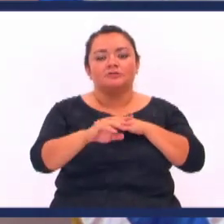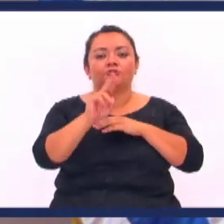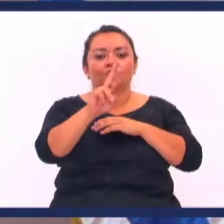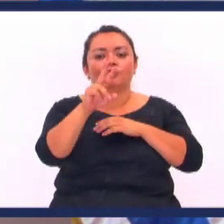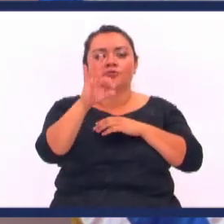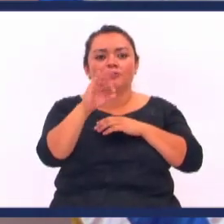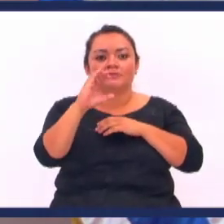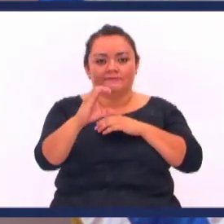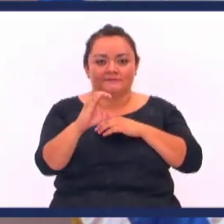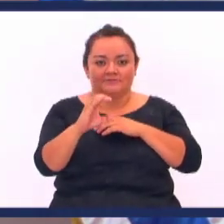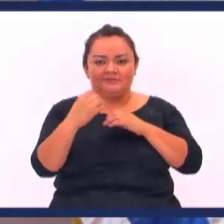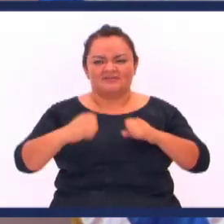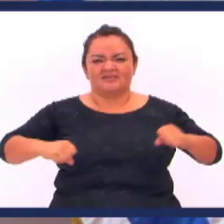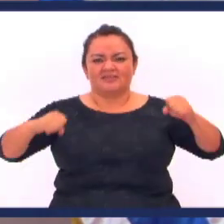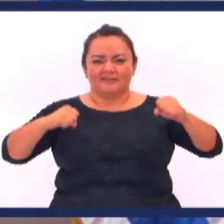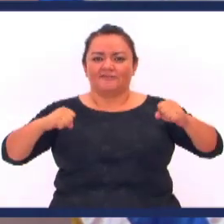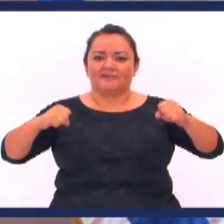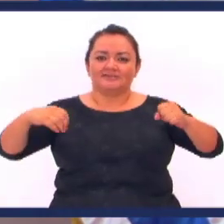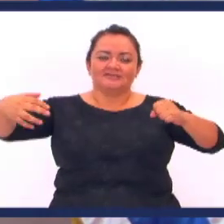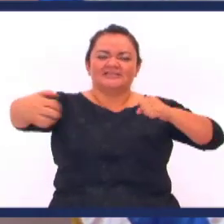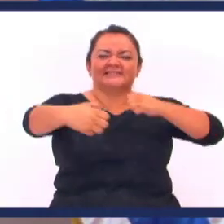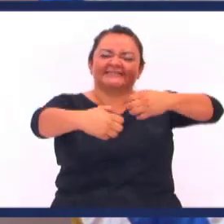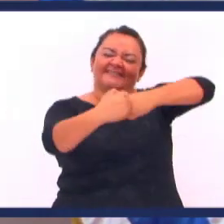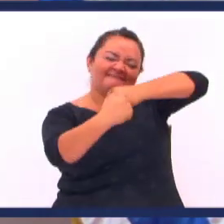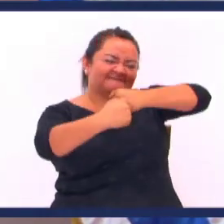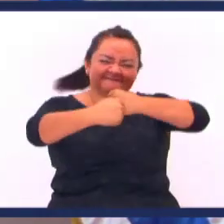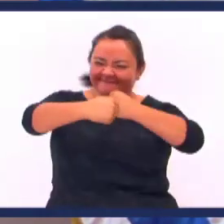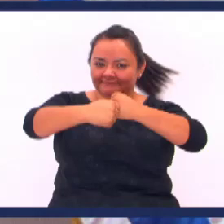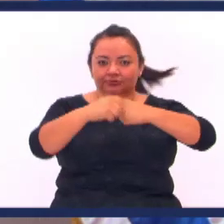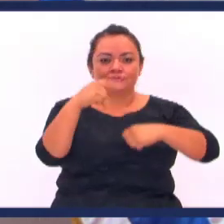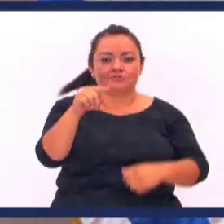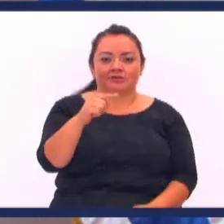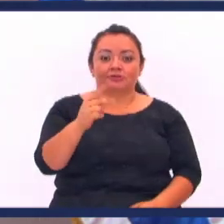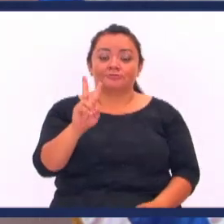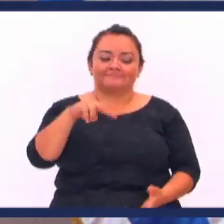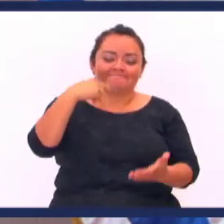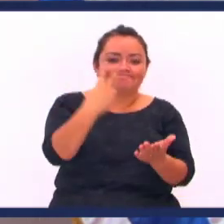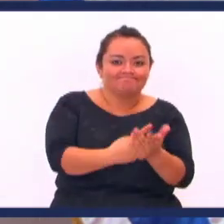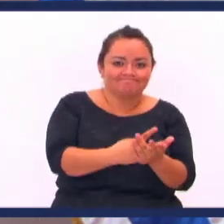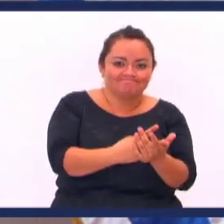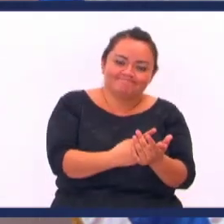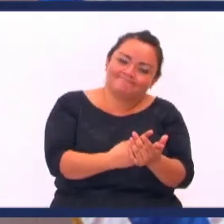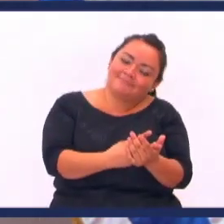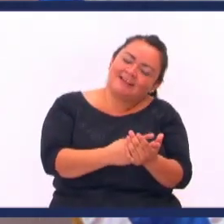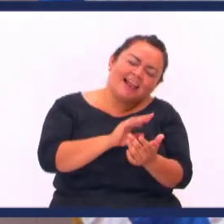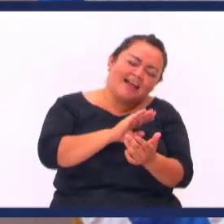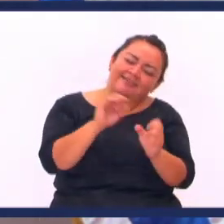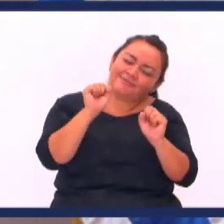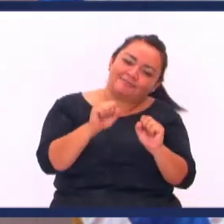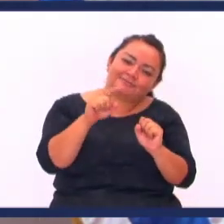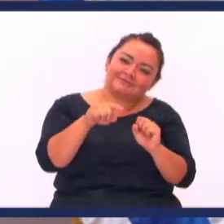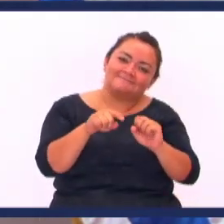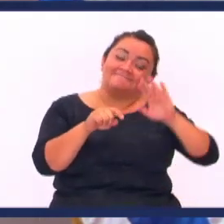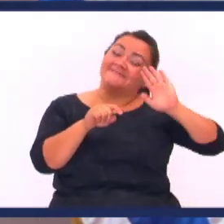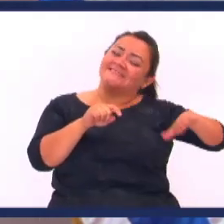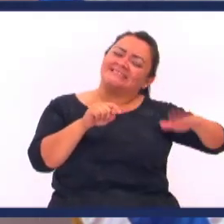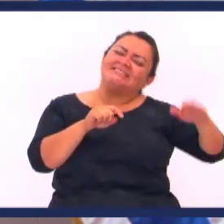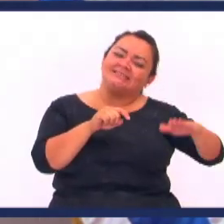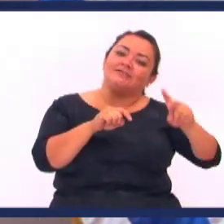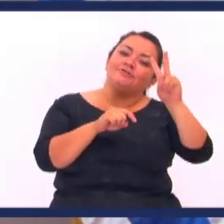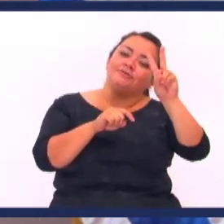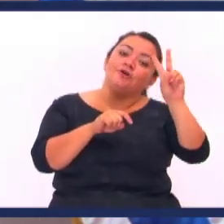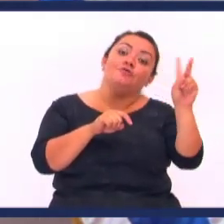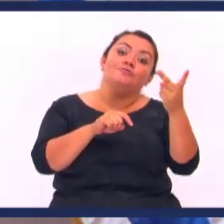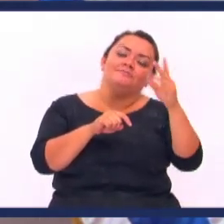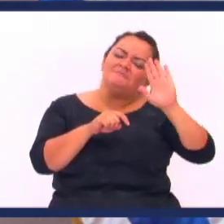UFC Que es de contacto fuerte O arte marcial En mixtas ¿Qué sucede? Tan pronto lo tienen Enllamado Que ya no puede ¿Qué es usted? Toca dos